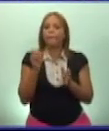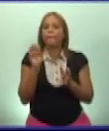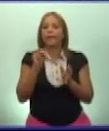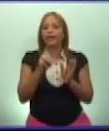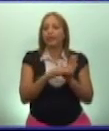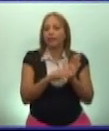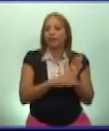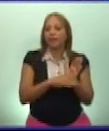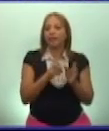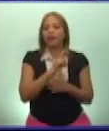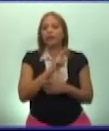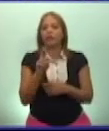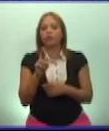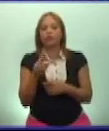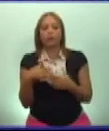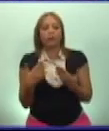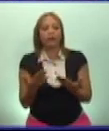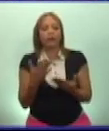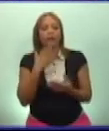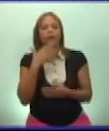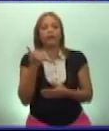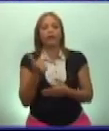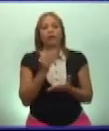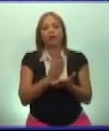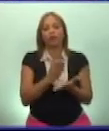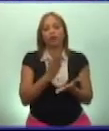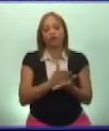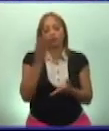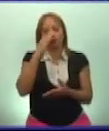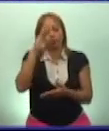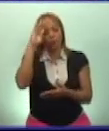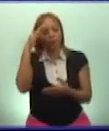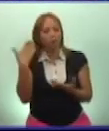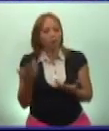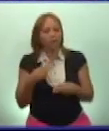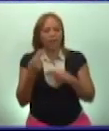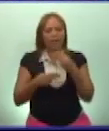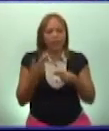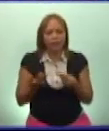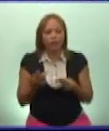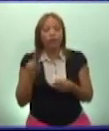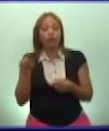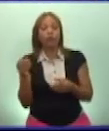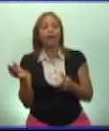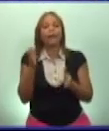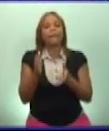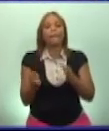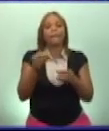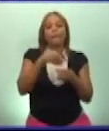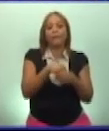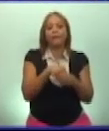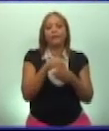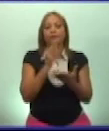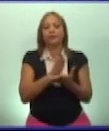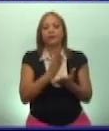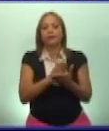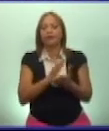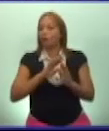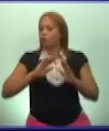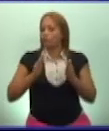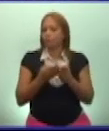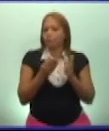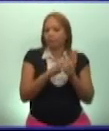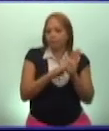la revolución cubana para mejorar la educación de nuestro pueblo. Tú eres parte de esa educación y esas medidas